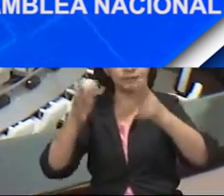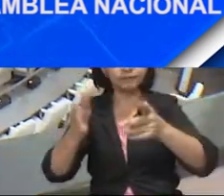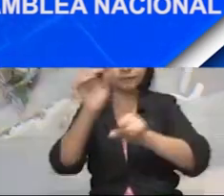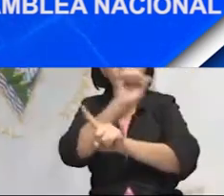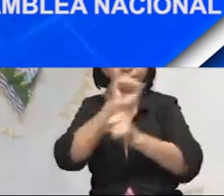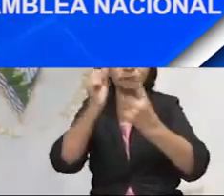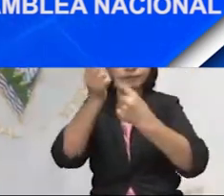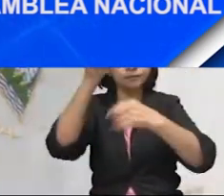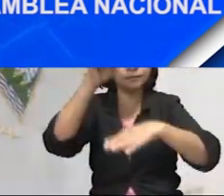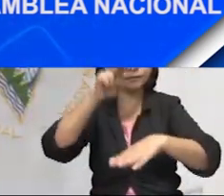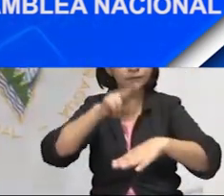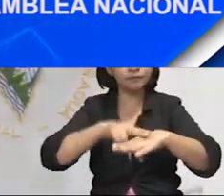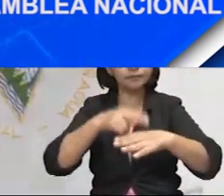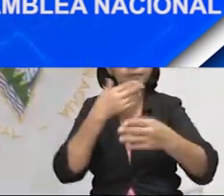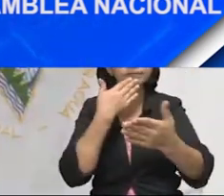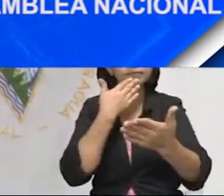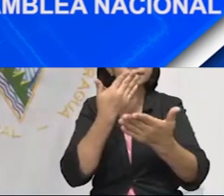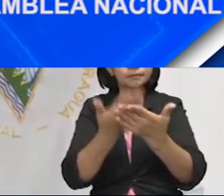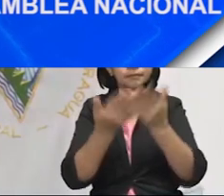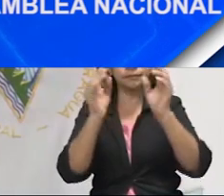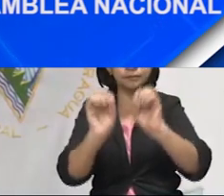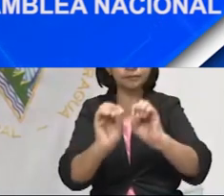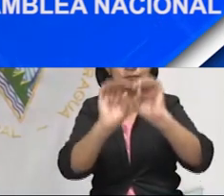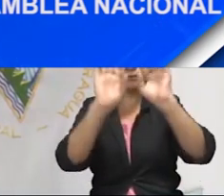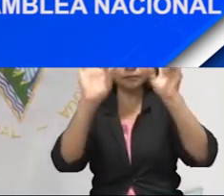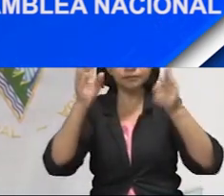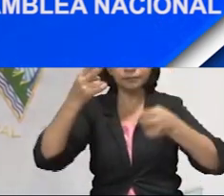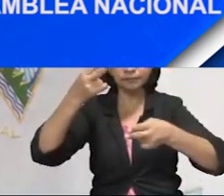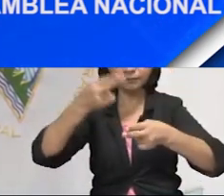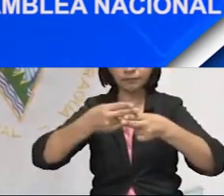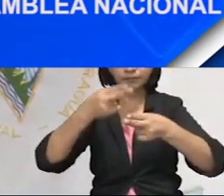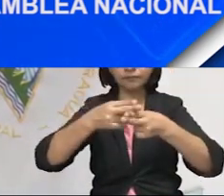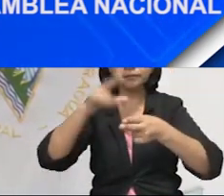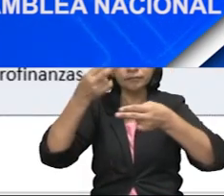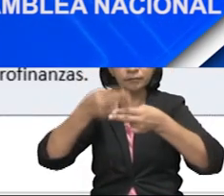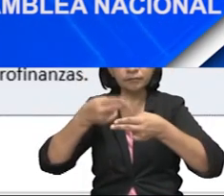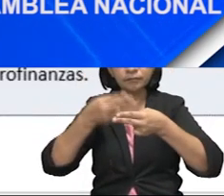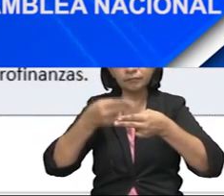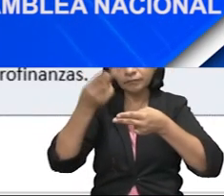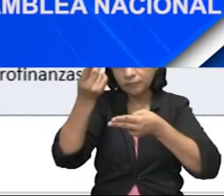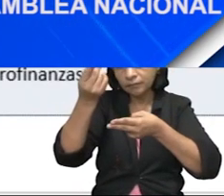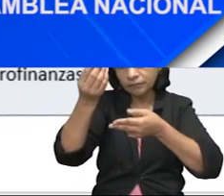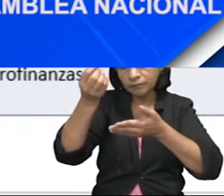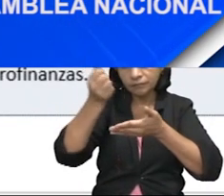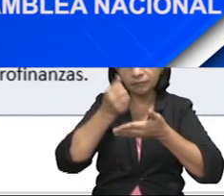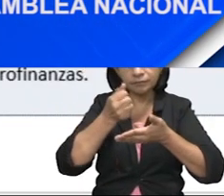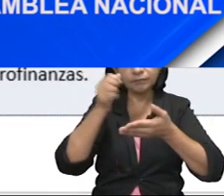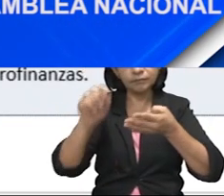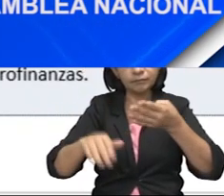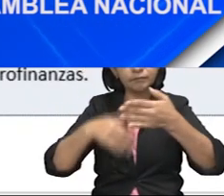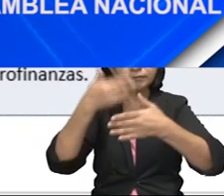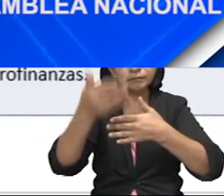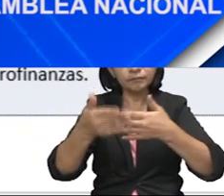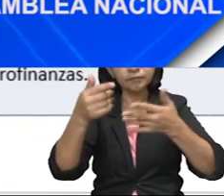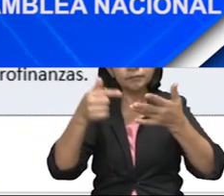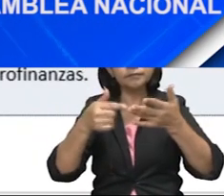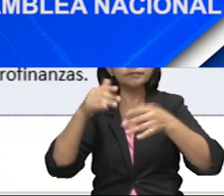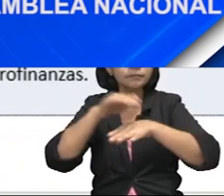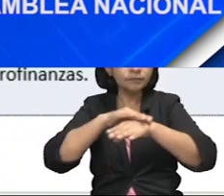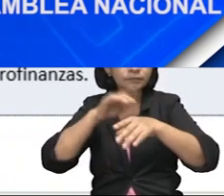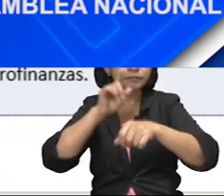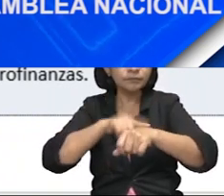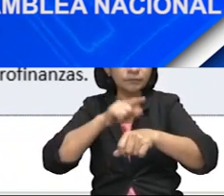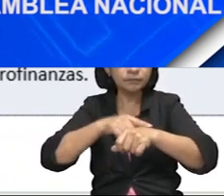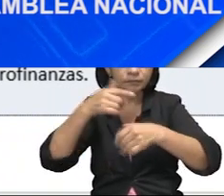2022, en el que destaca que los clientes atendidos por este sector incrementaron en 426